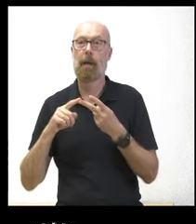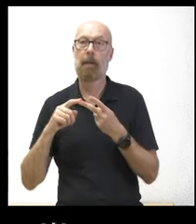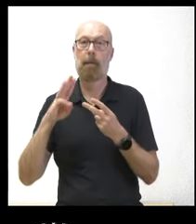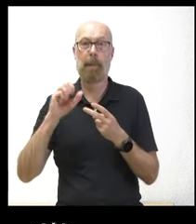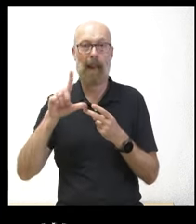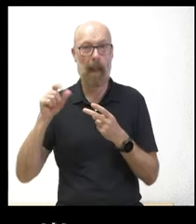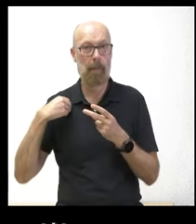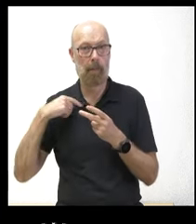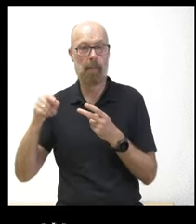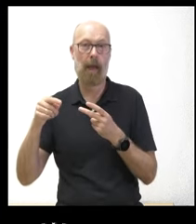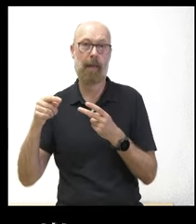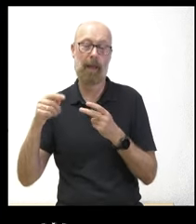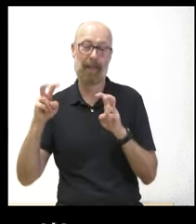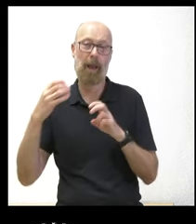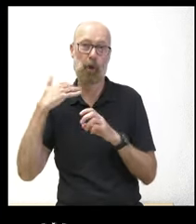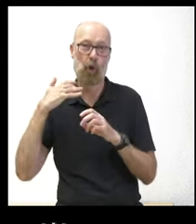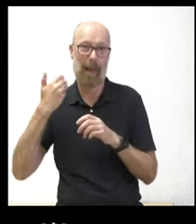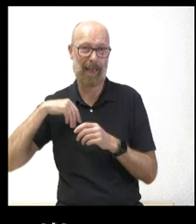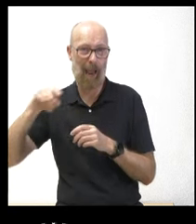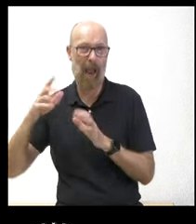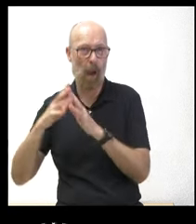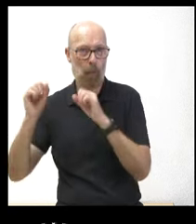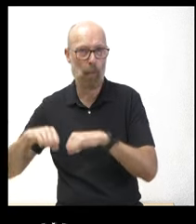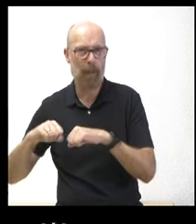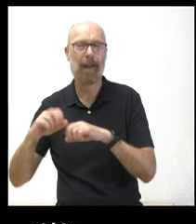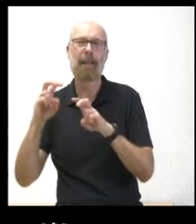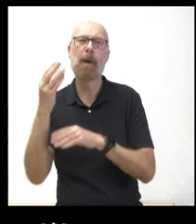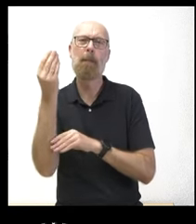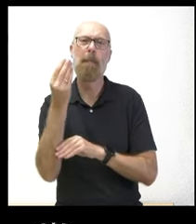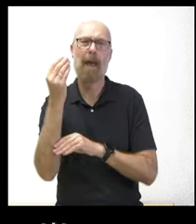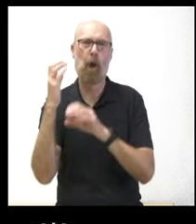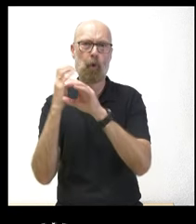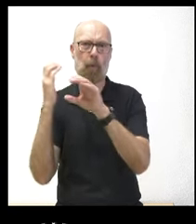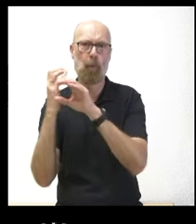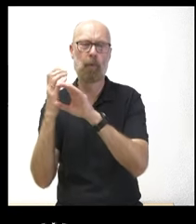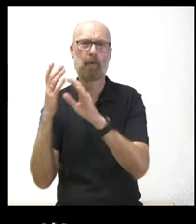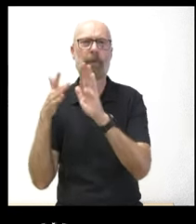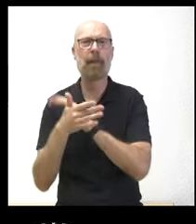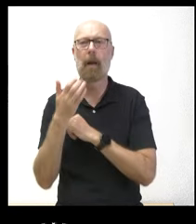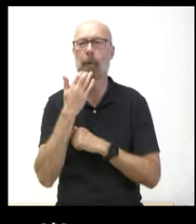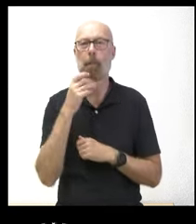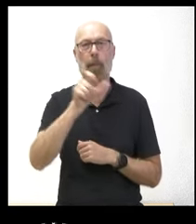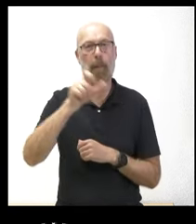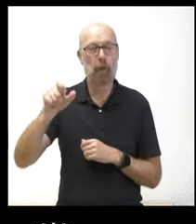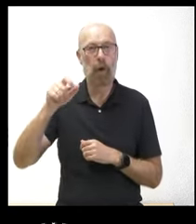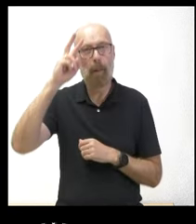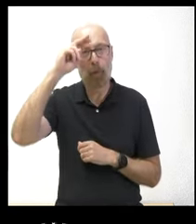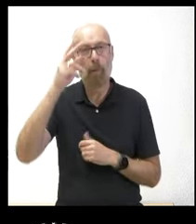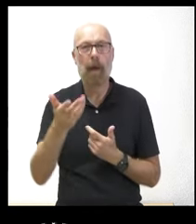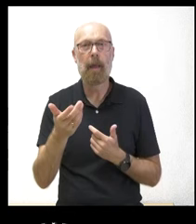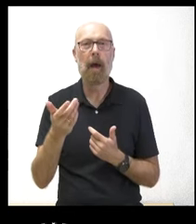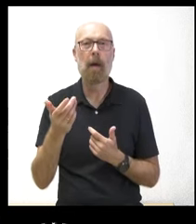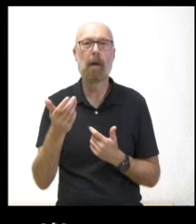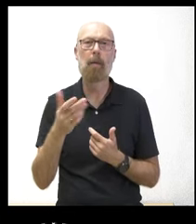Soria ya sobre las paradas de autobús. No sé qué mensaje quiere dar la Junta a aquellos ciudadanos que están ahora mismo preocupados porque